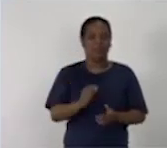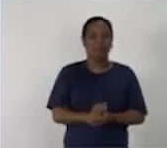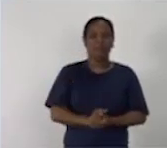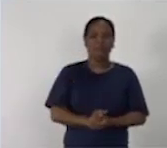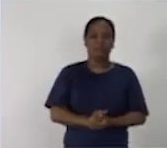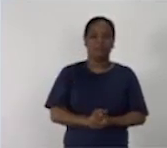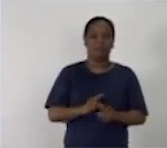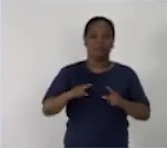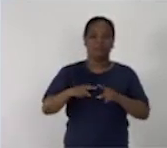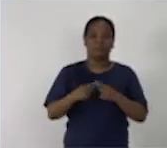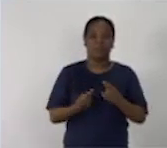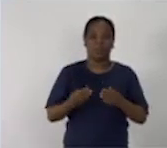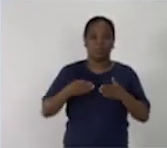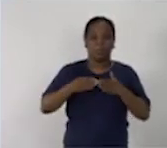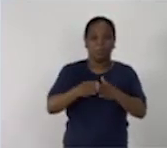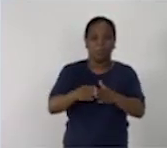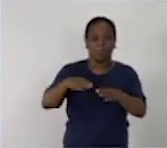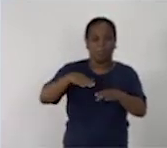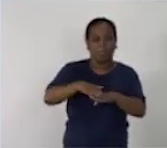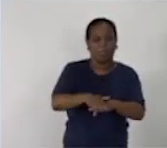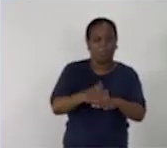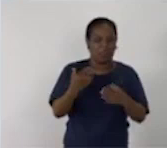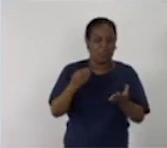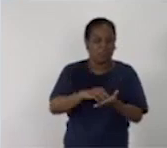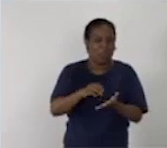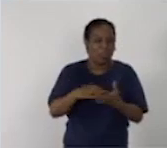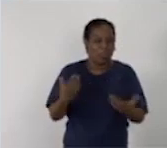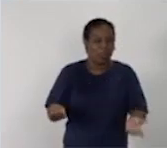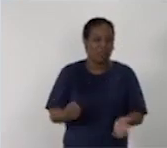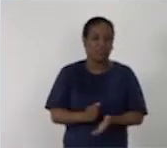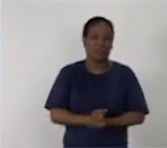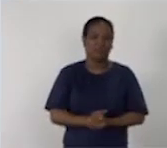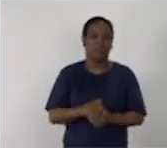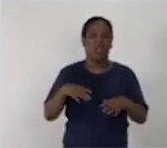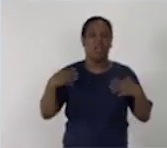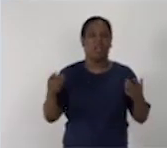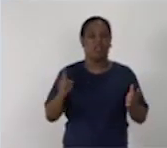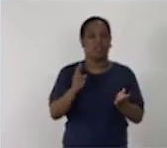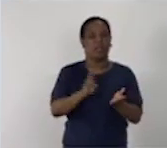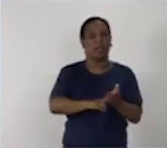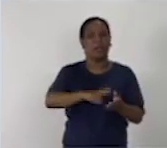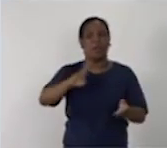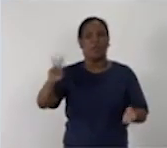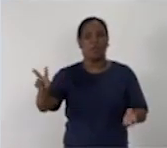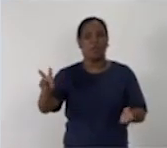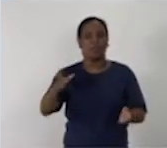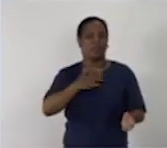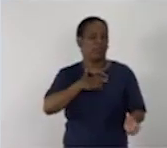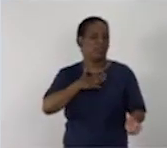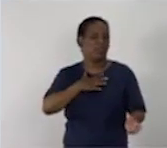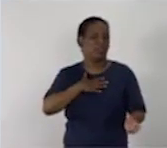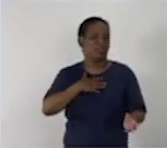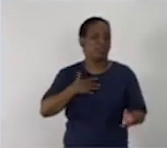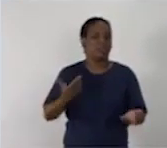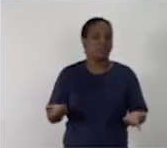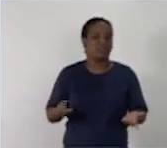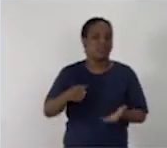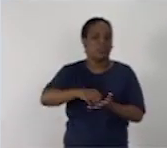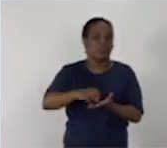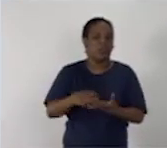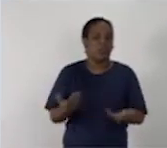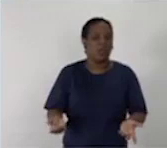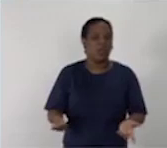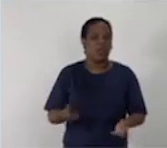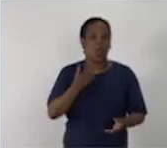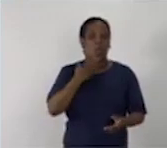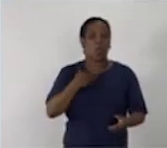¿Por qué lugar desembarcaron los mercenarios? ¿A qué provincia pertenece ese sitio? ¿Cómo